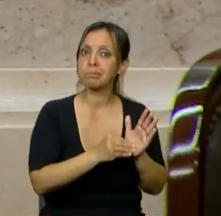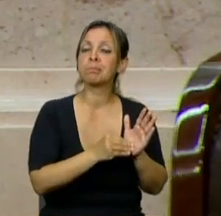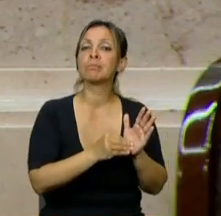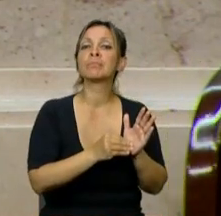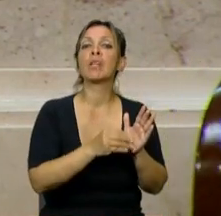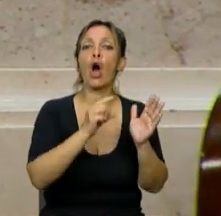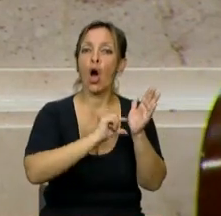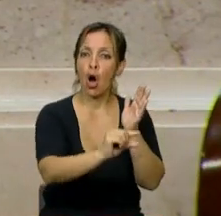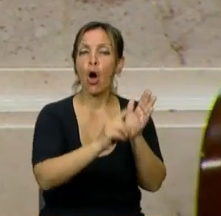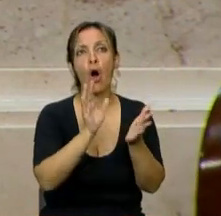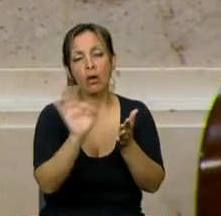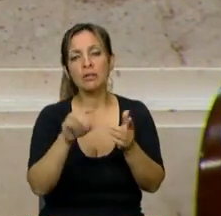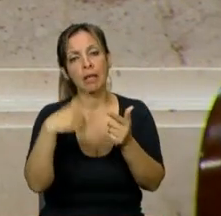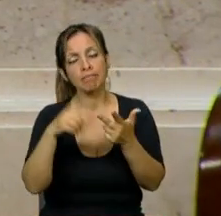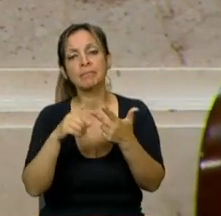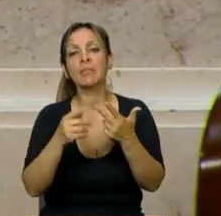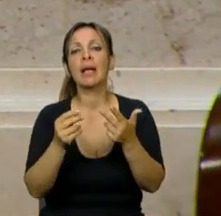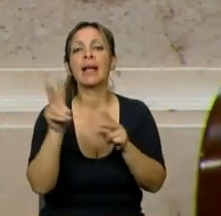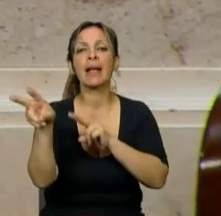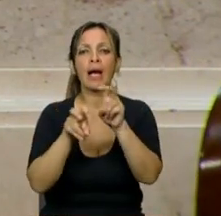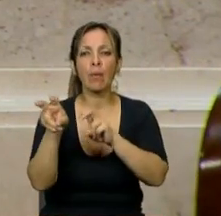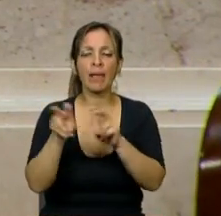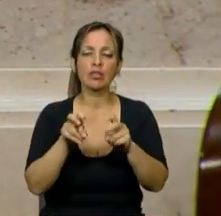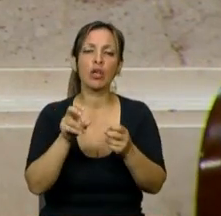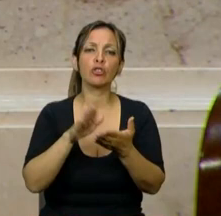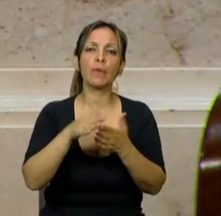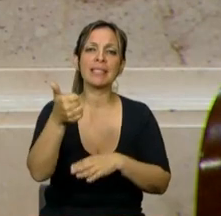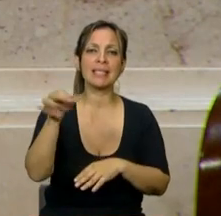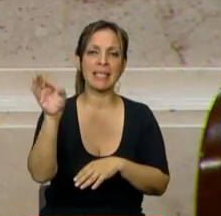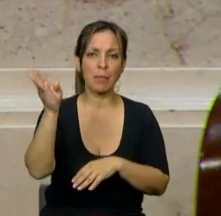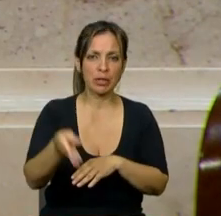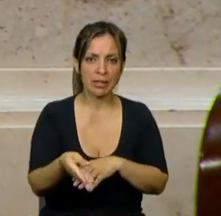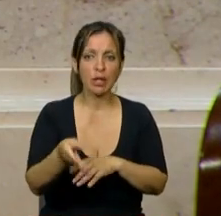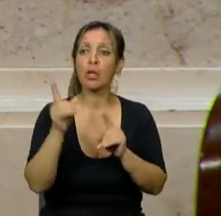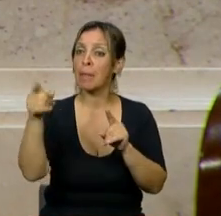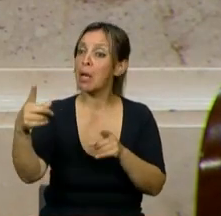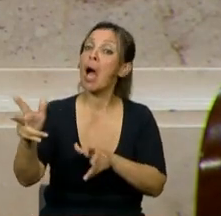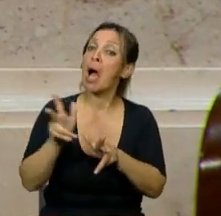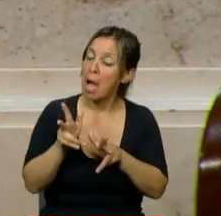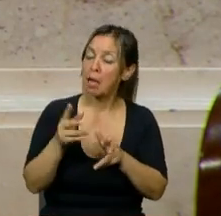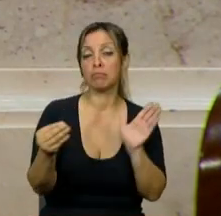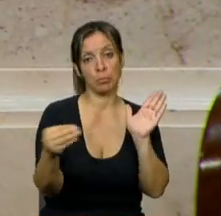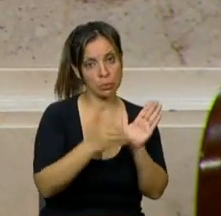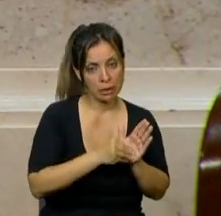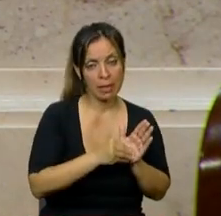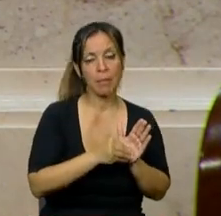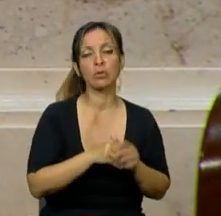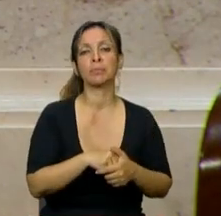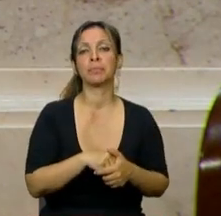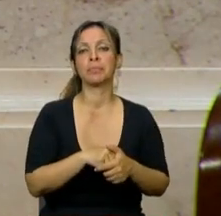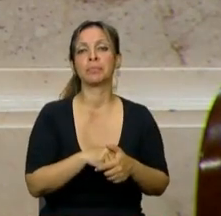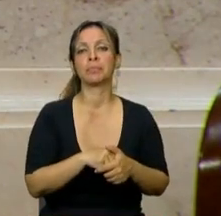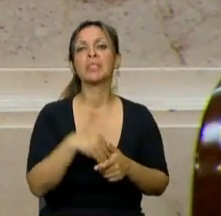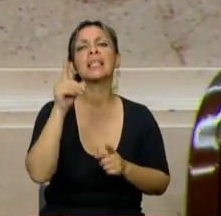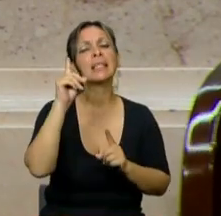gatillo de aumento de la recaudación por sobre el 60%, que también lo pusimos. También